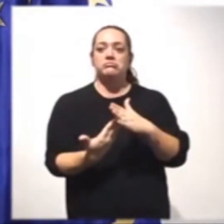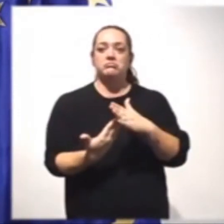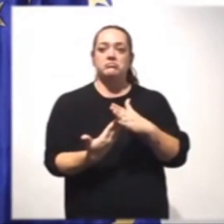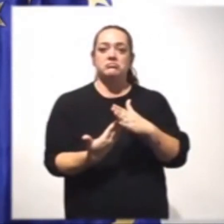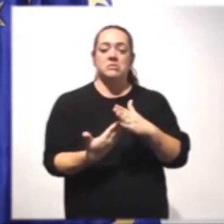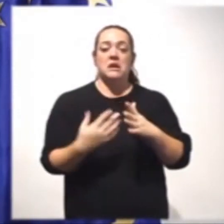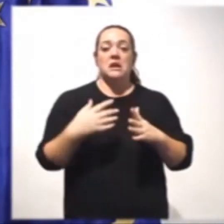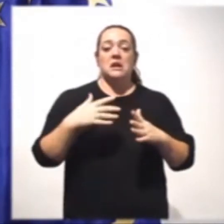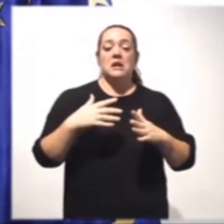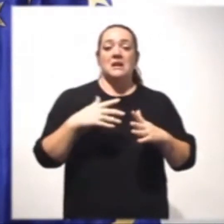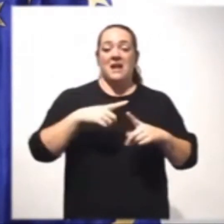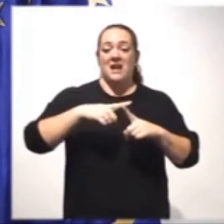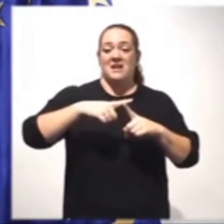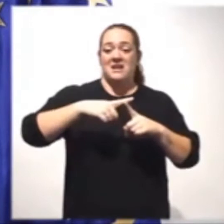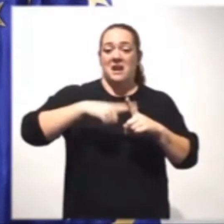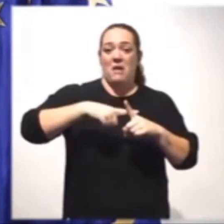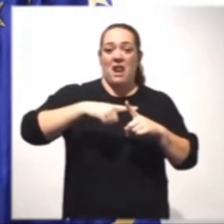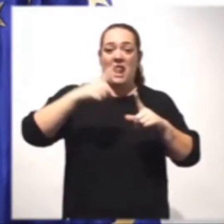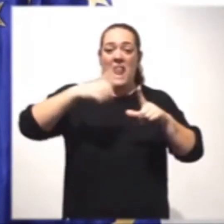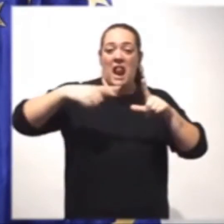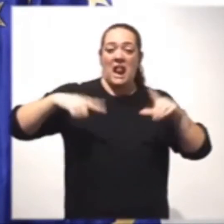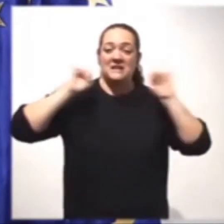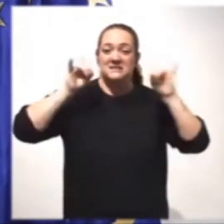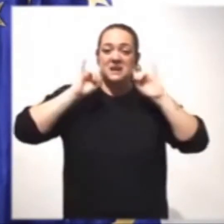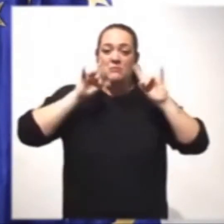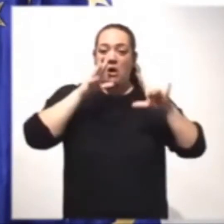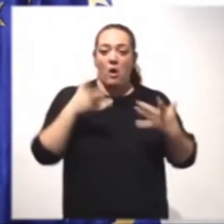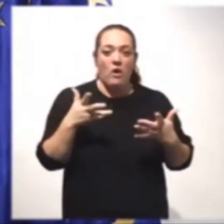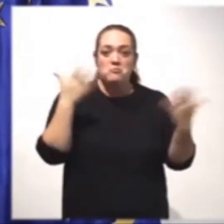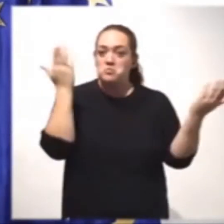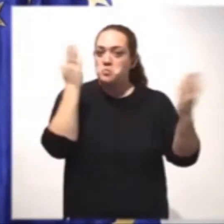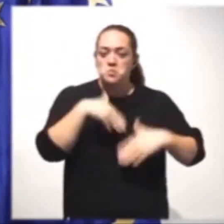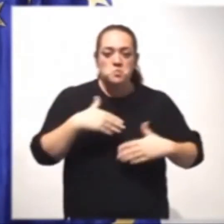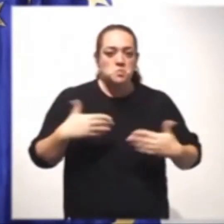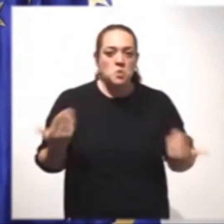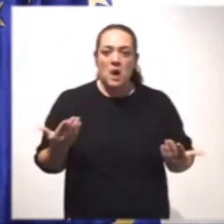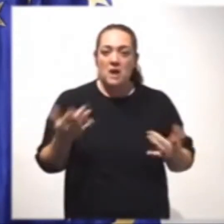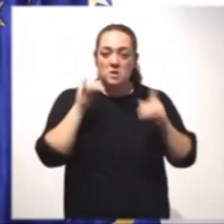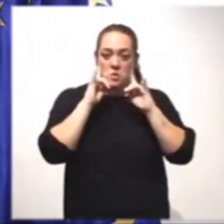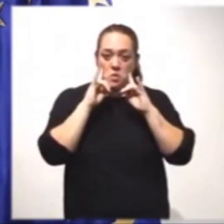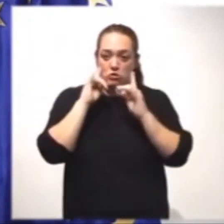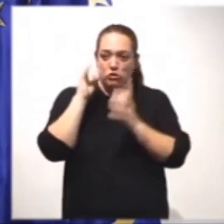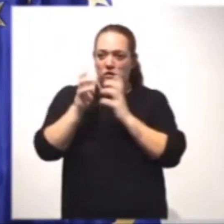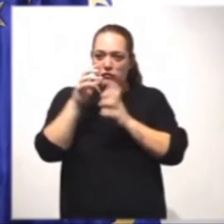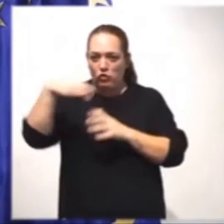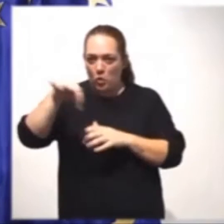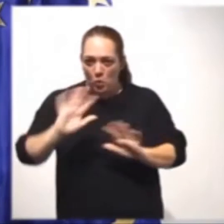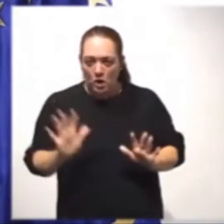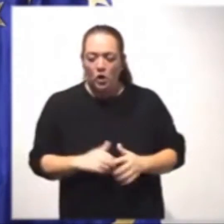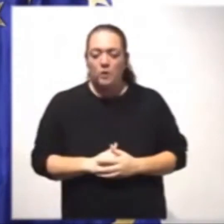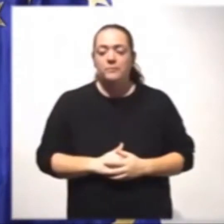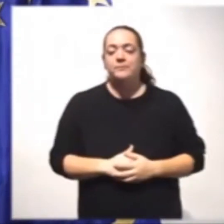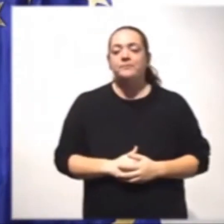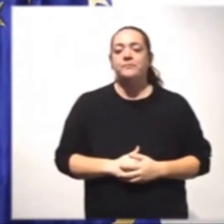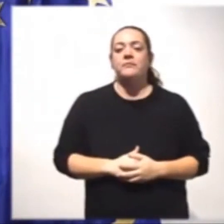unos niveles de trémur inexistentes prácticamente en este momento. Estamos hablando de ruido de fondo. Estamos hablando